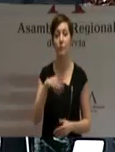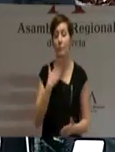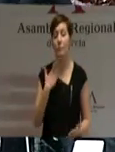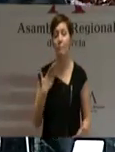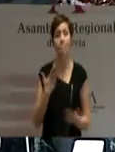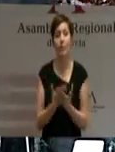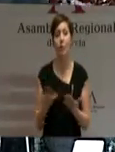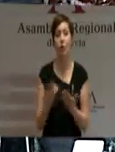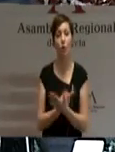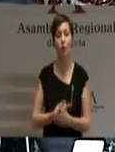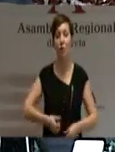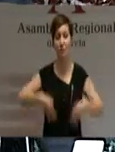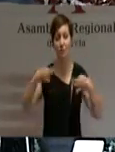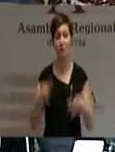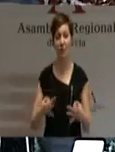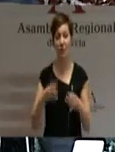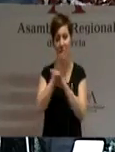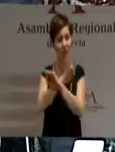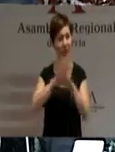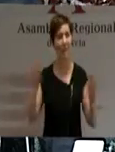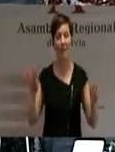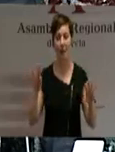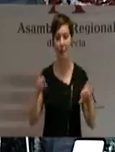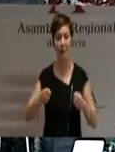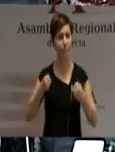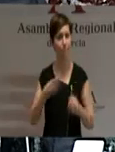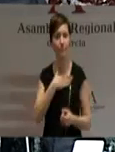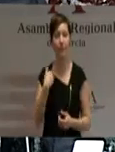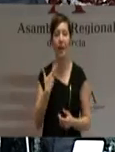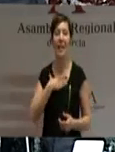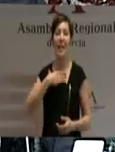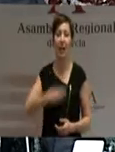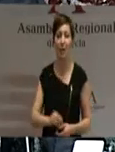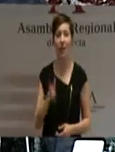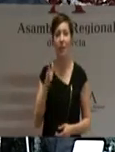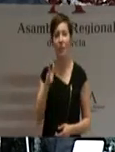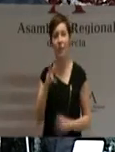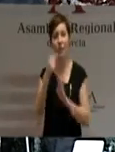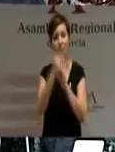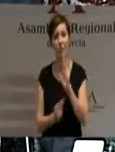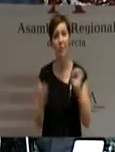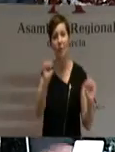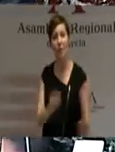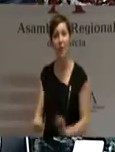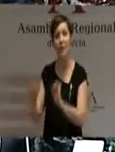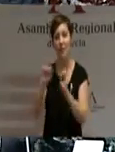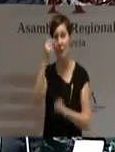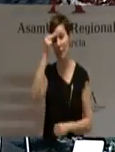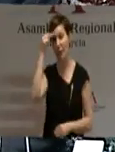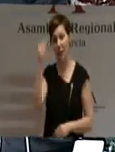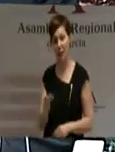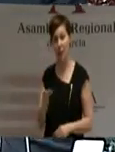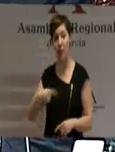mesa, con claridad y contundencia, seamos capaces de defender nuestros principios desde la lealtad, a que seamos